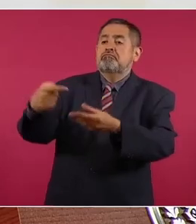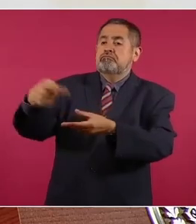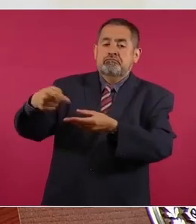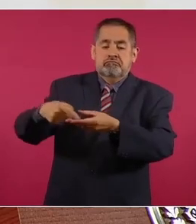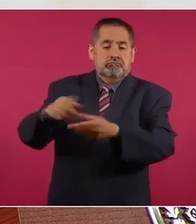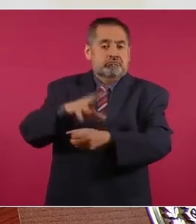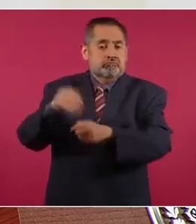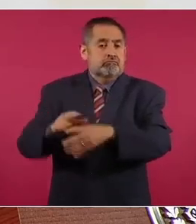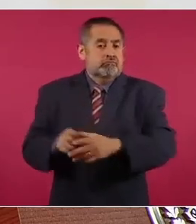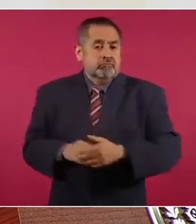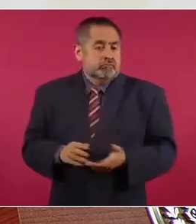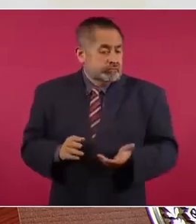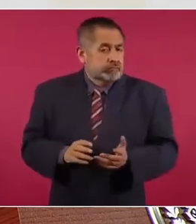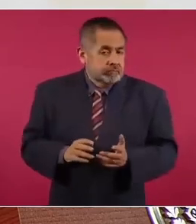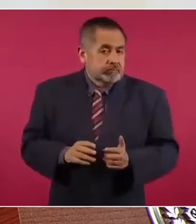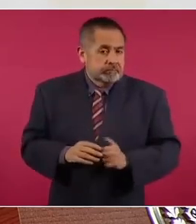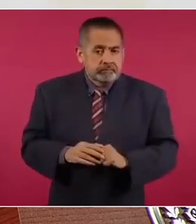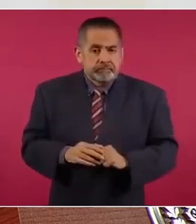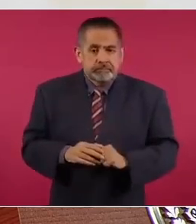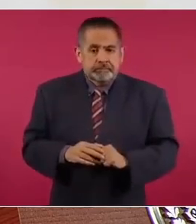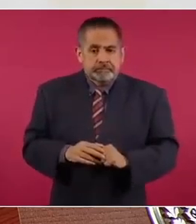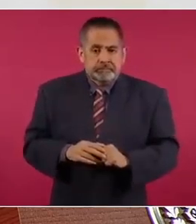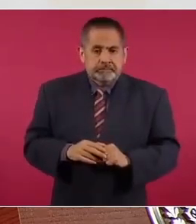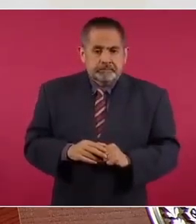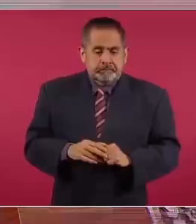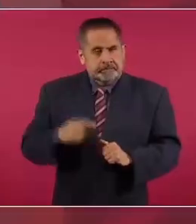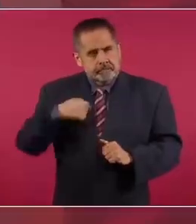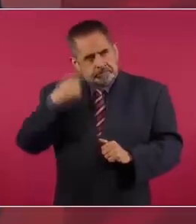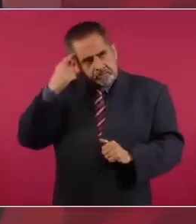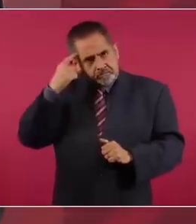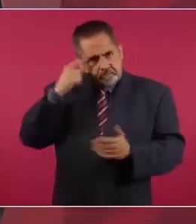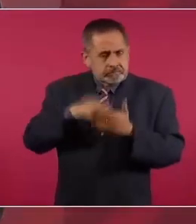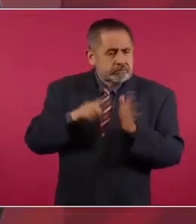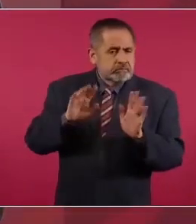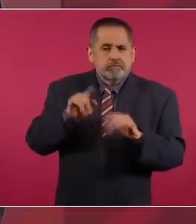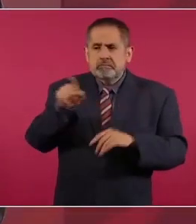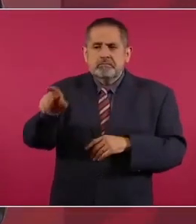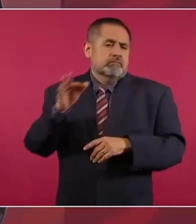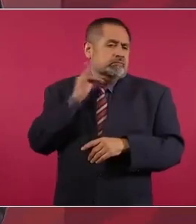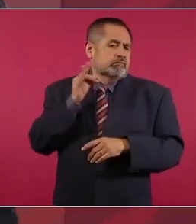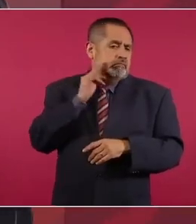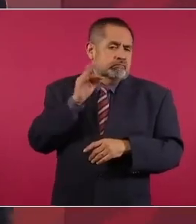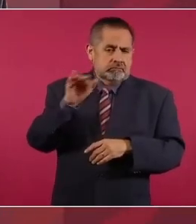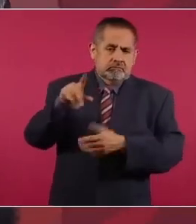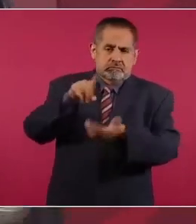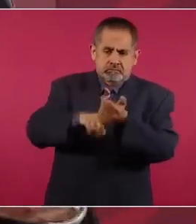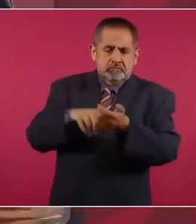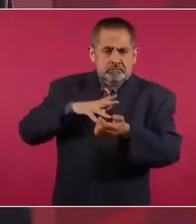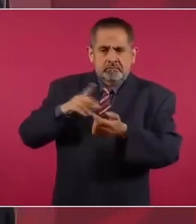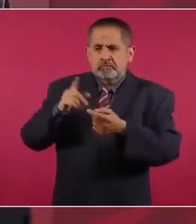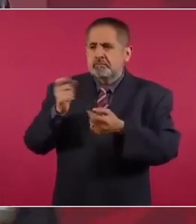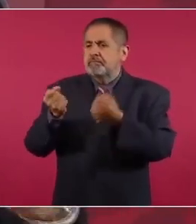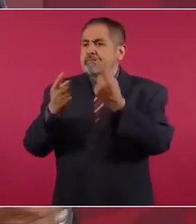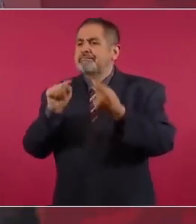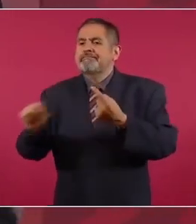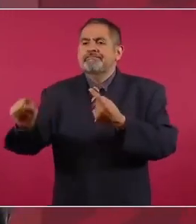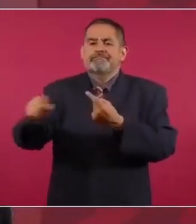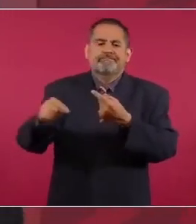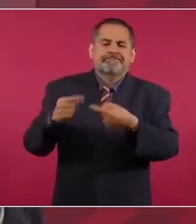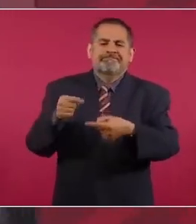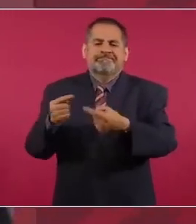y no dudo de que en la fiscalía pues haya habido gentes